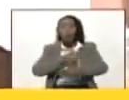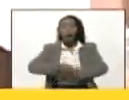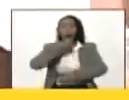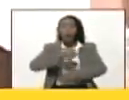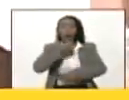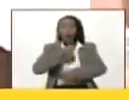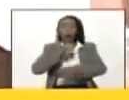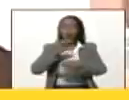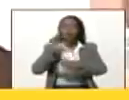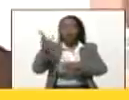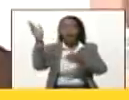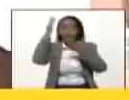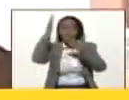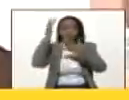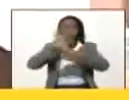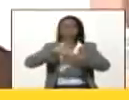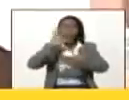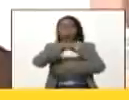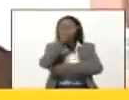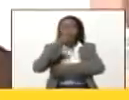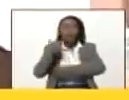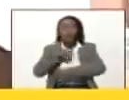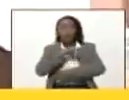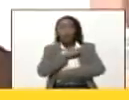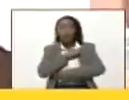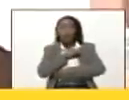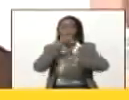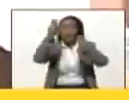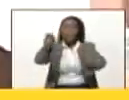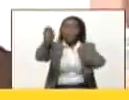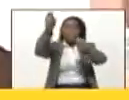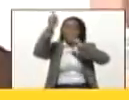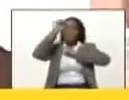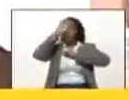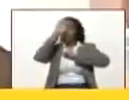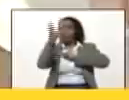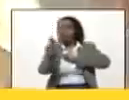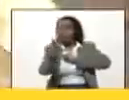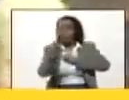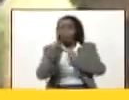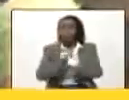de los cuales nosotros somos herencia directa.